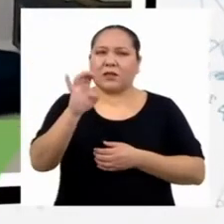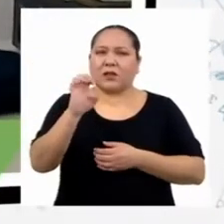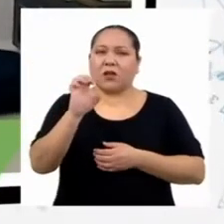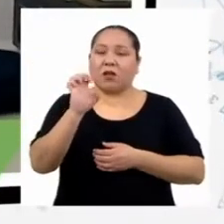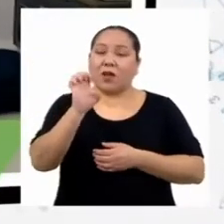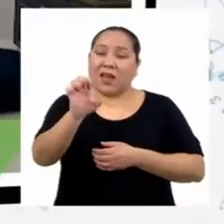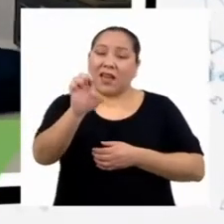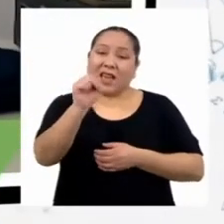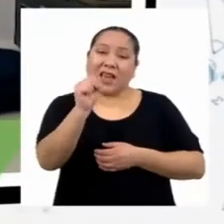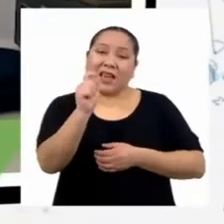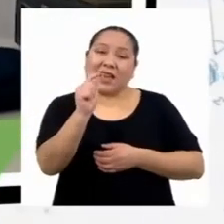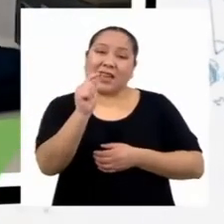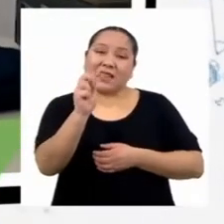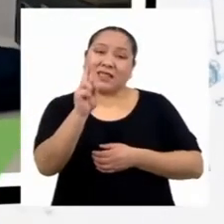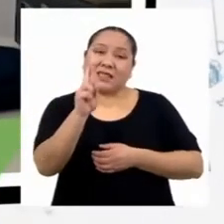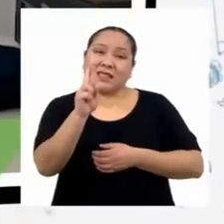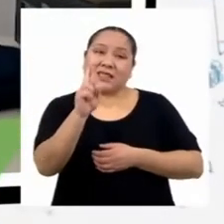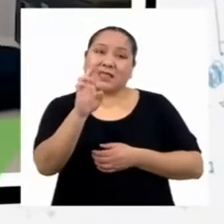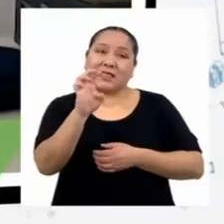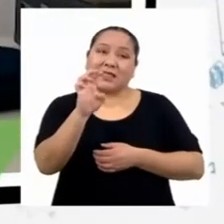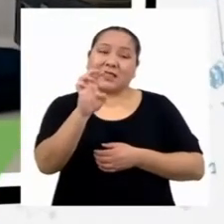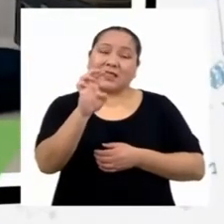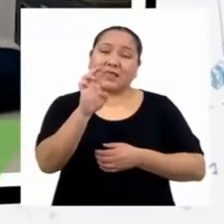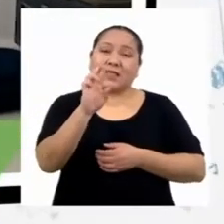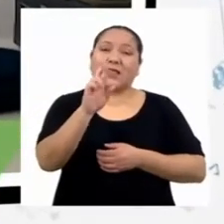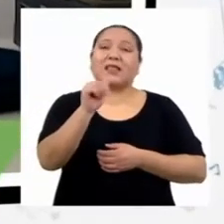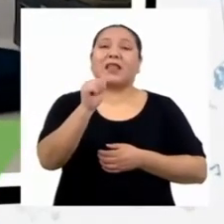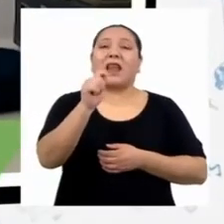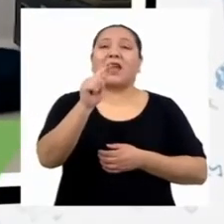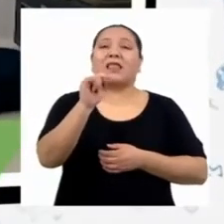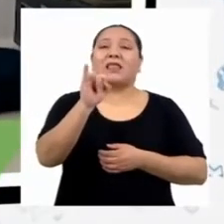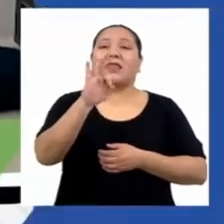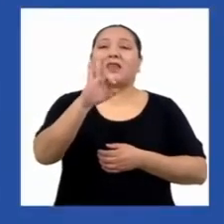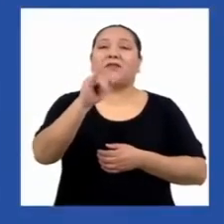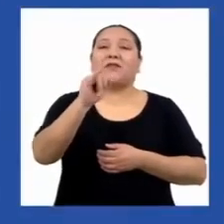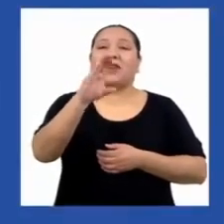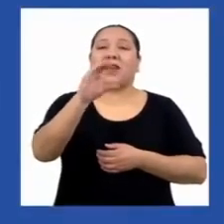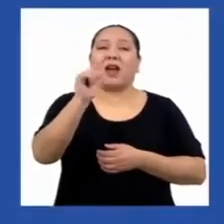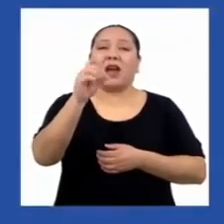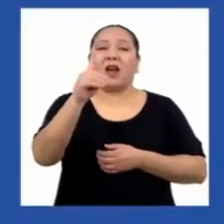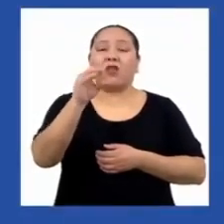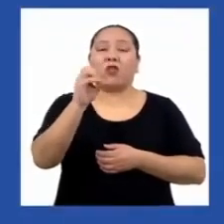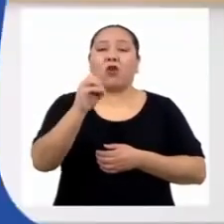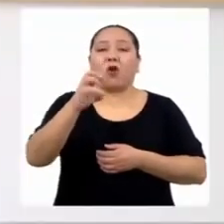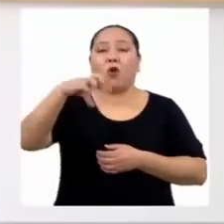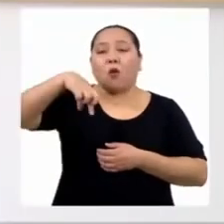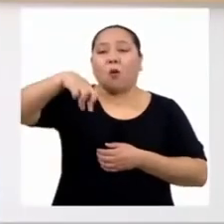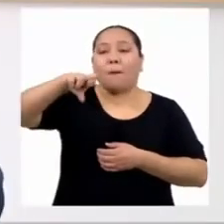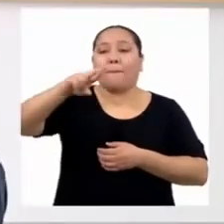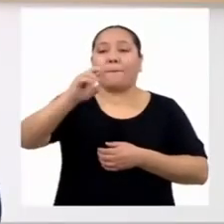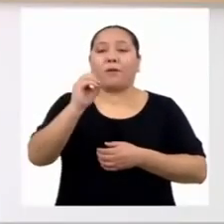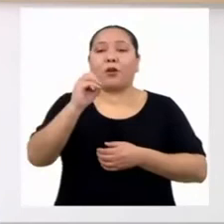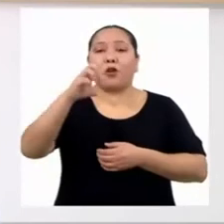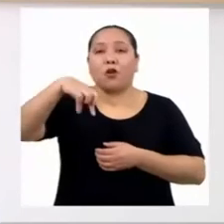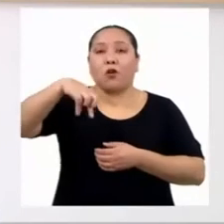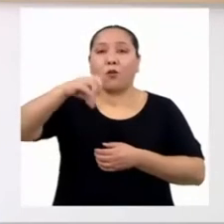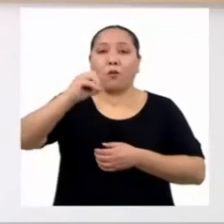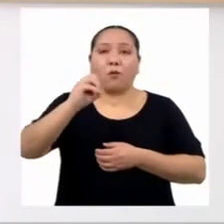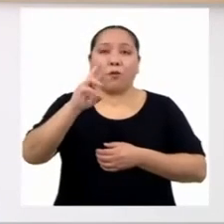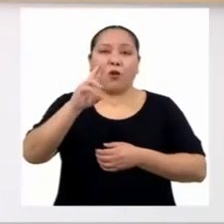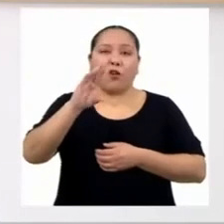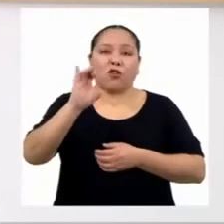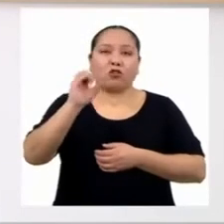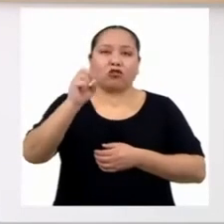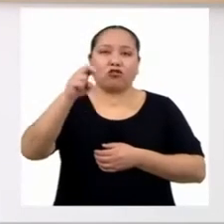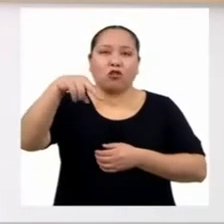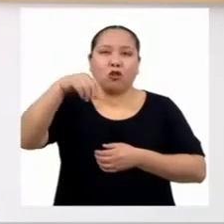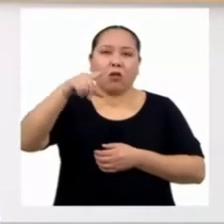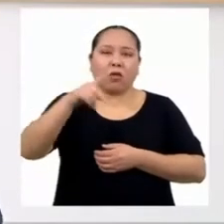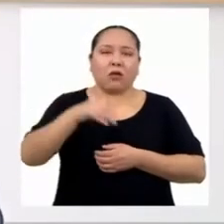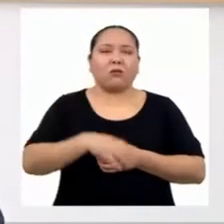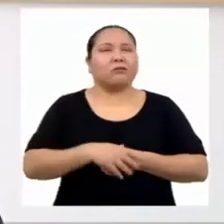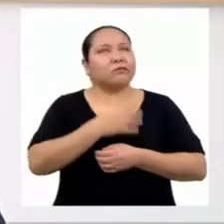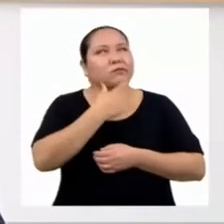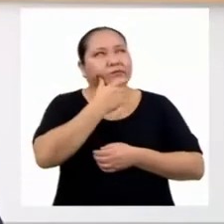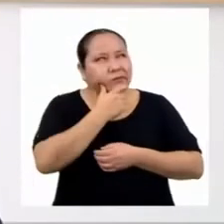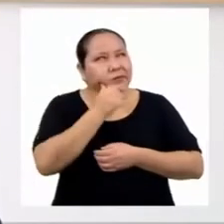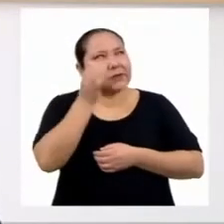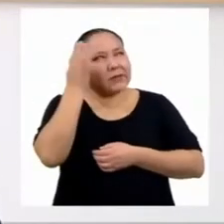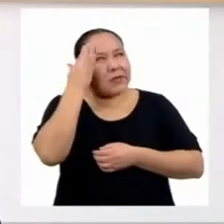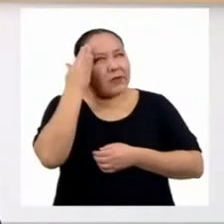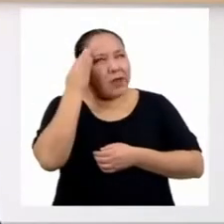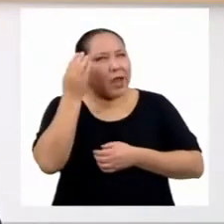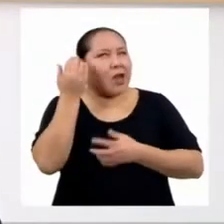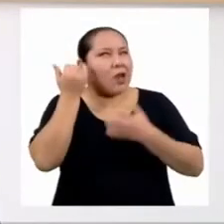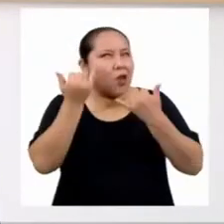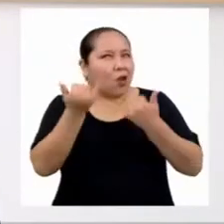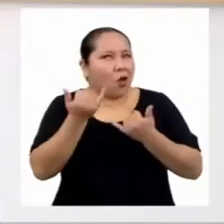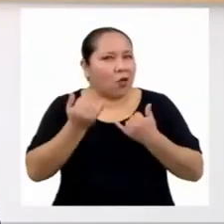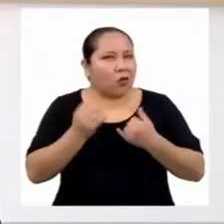Sería lo máximo para tenerlo en claro por completo. Gracias. Hola Rodrigo. Sabía que hoy debía venir preparado.